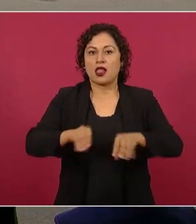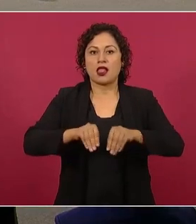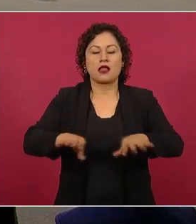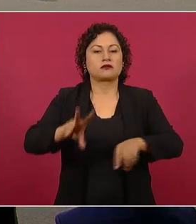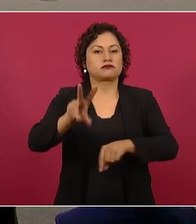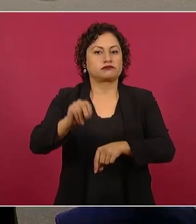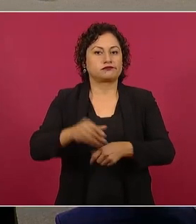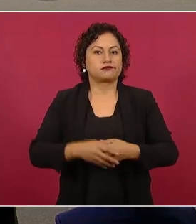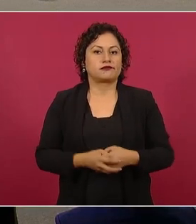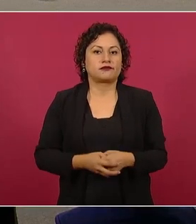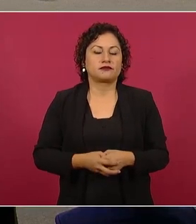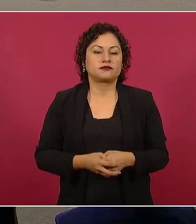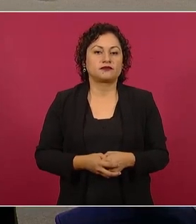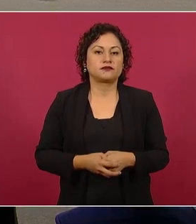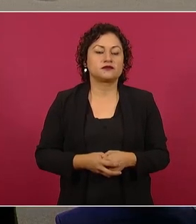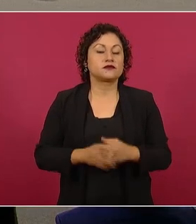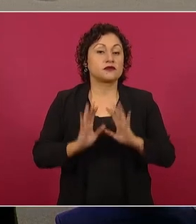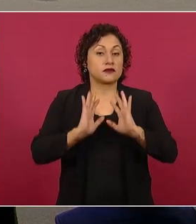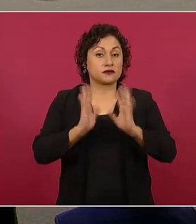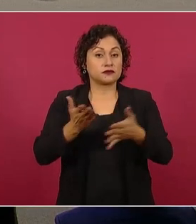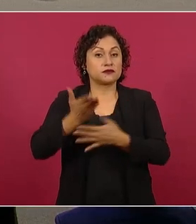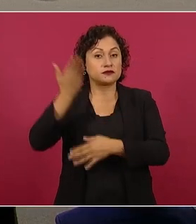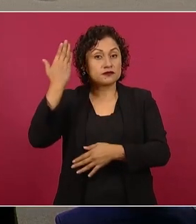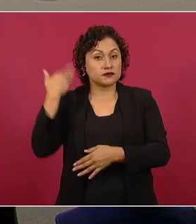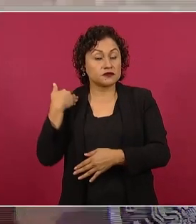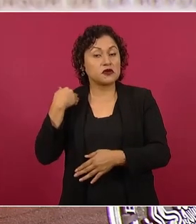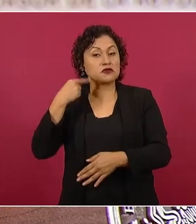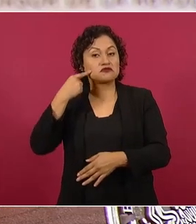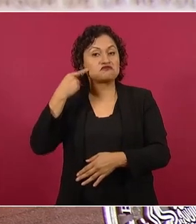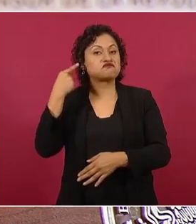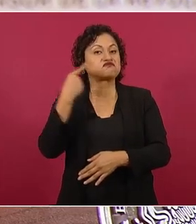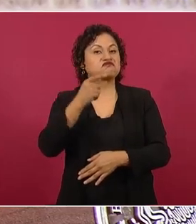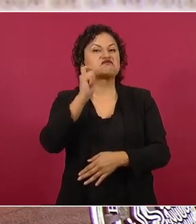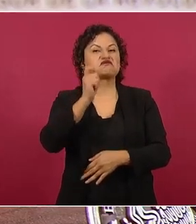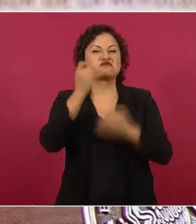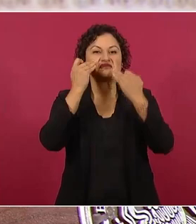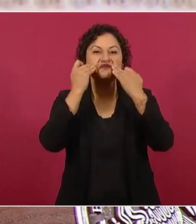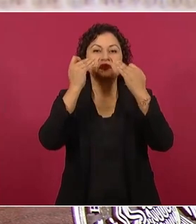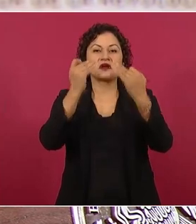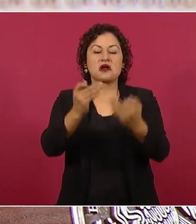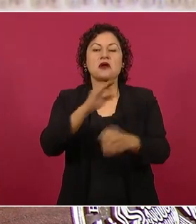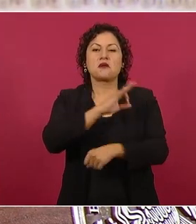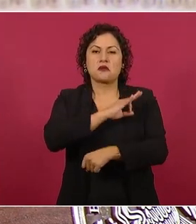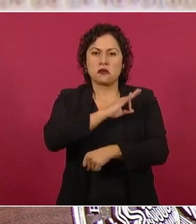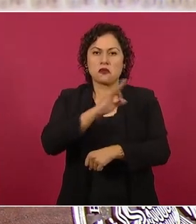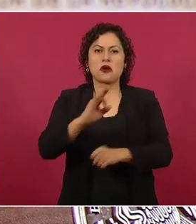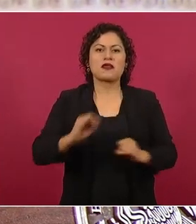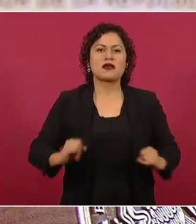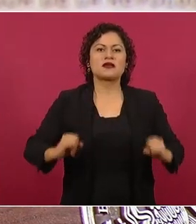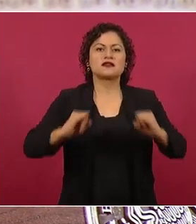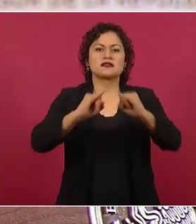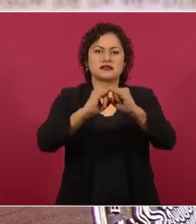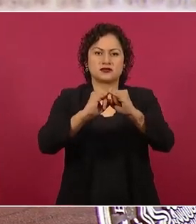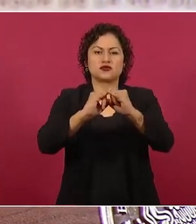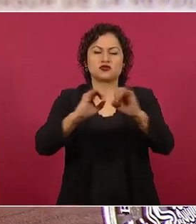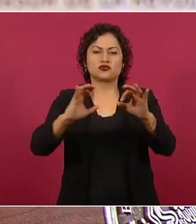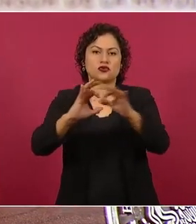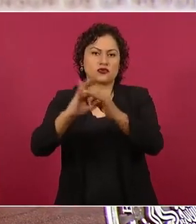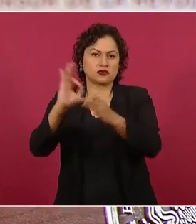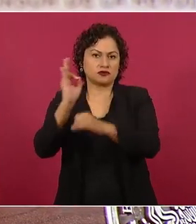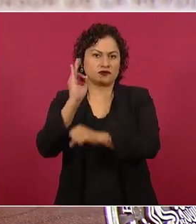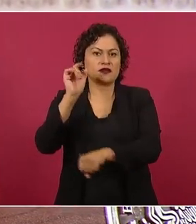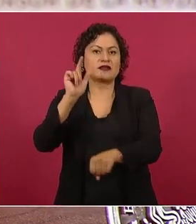se ha demostrado que el camino hacia la federalización de las instituciones electorales,